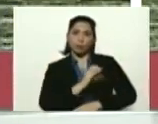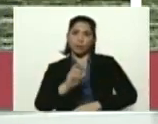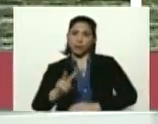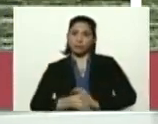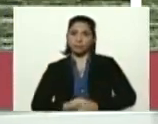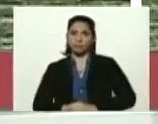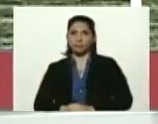UCB.